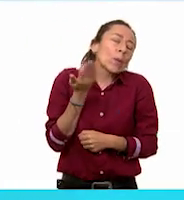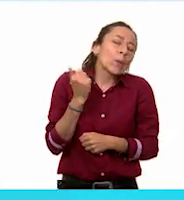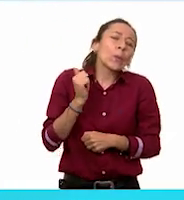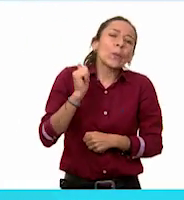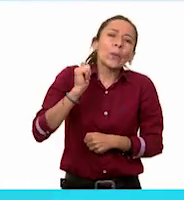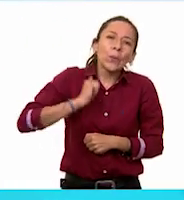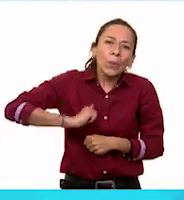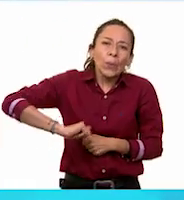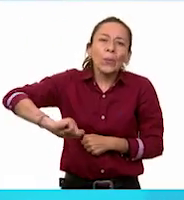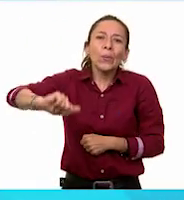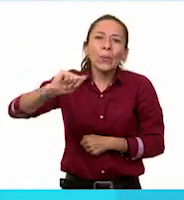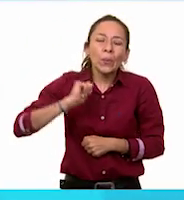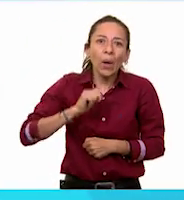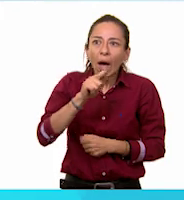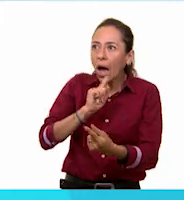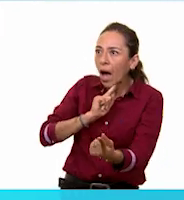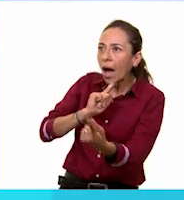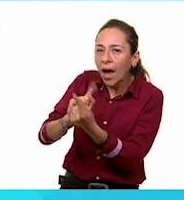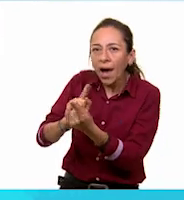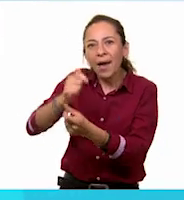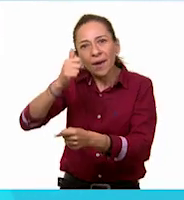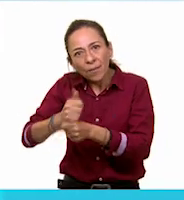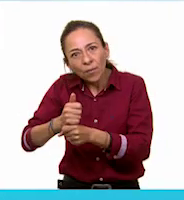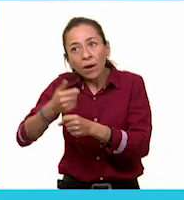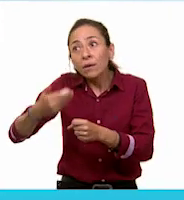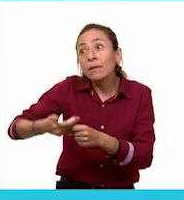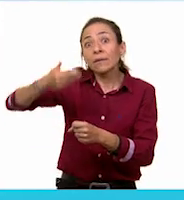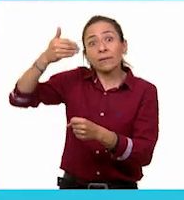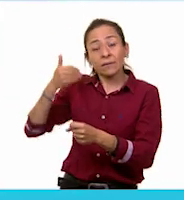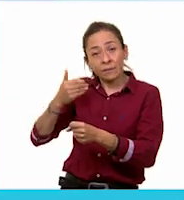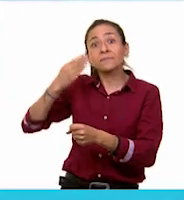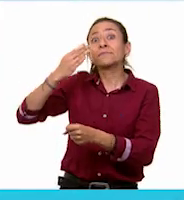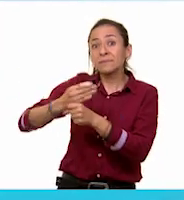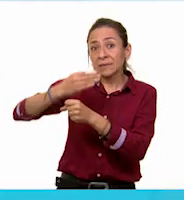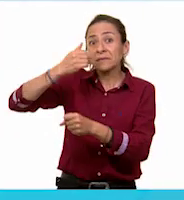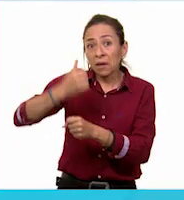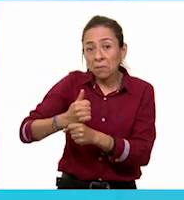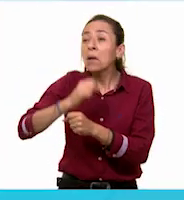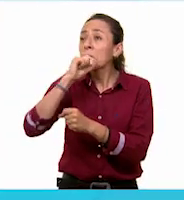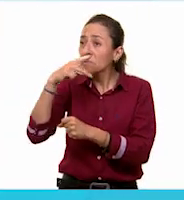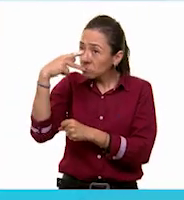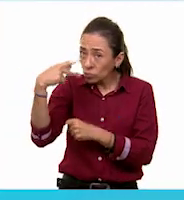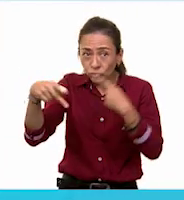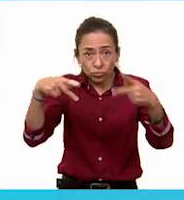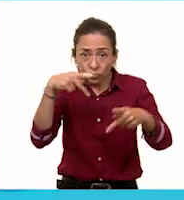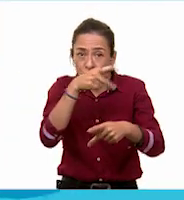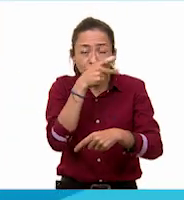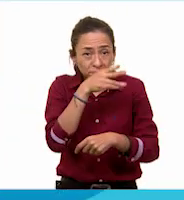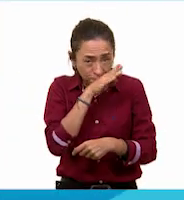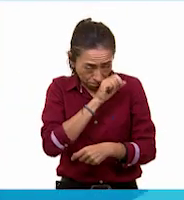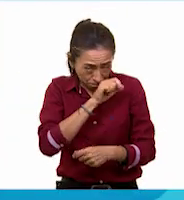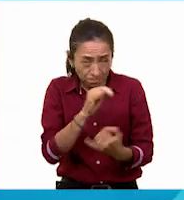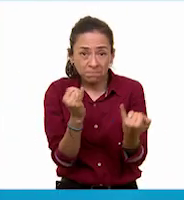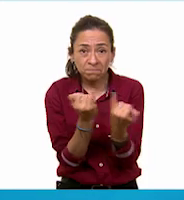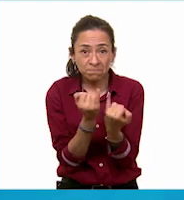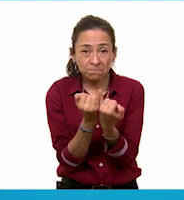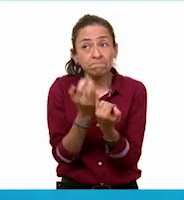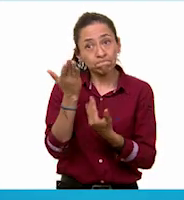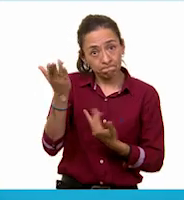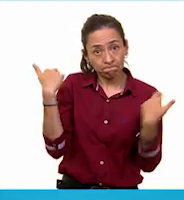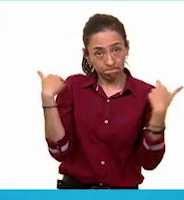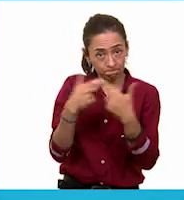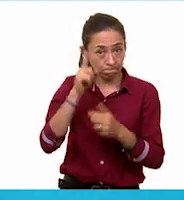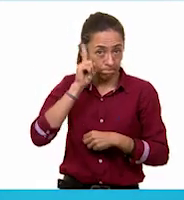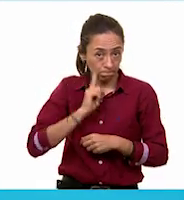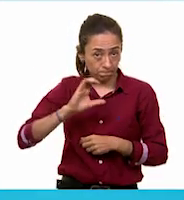con sus abuelos, bisabuelos y papás. Yo, mi maestra Claudia